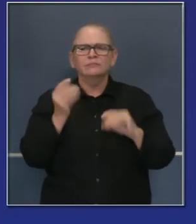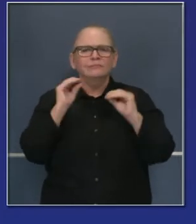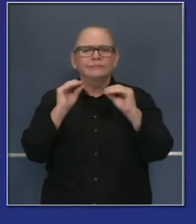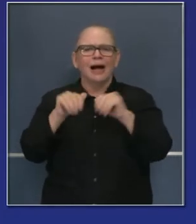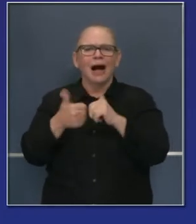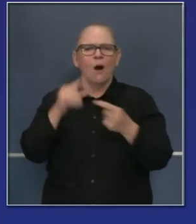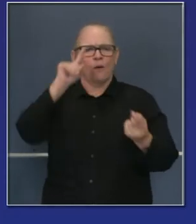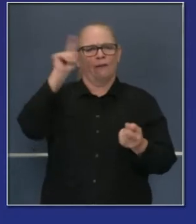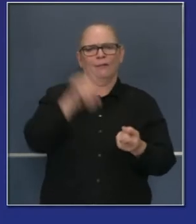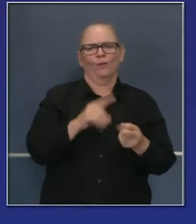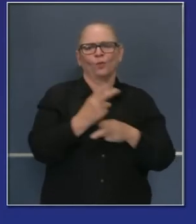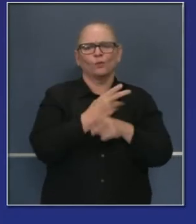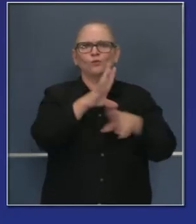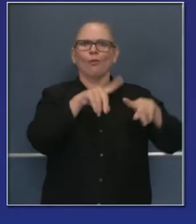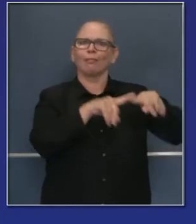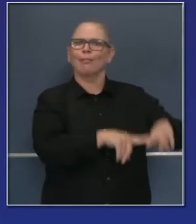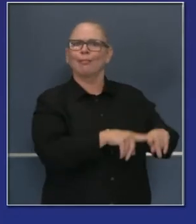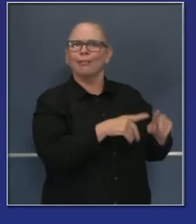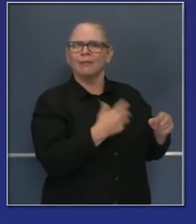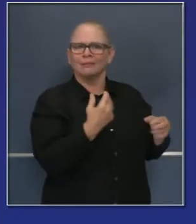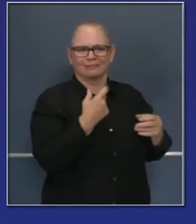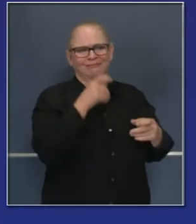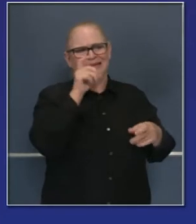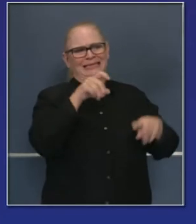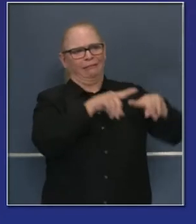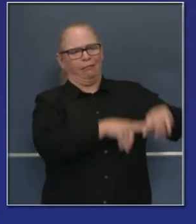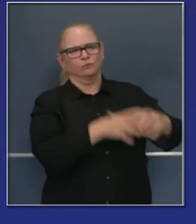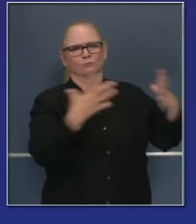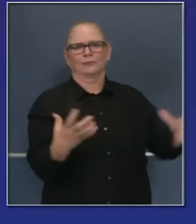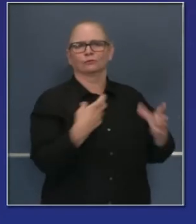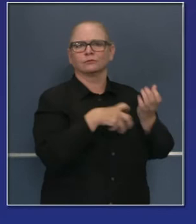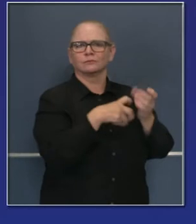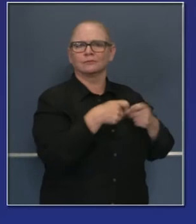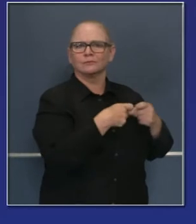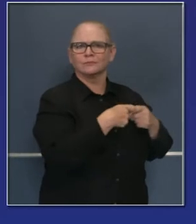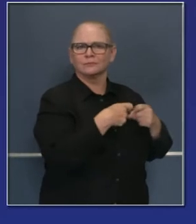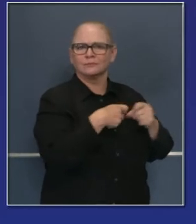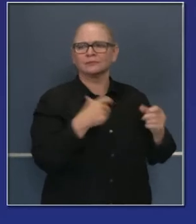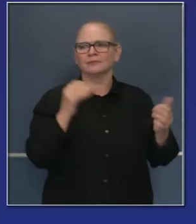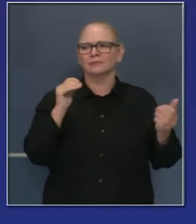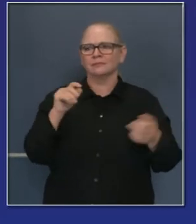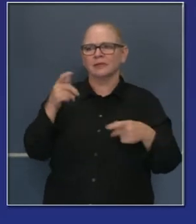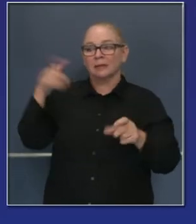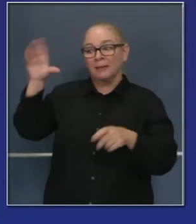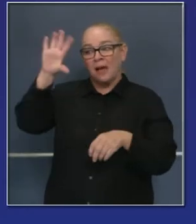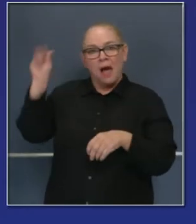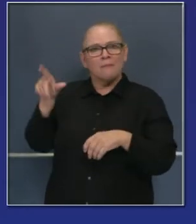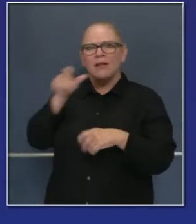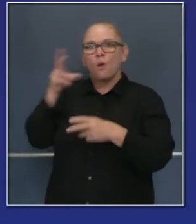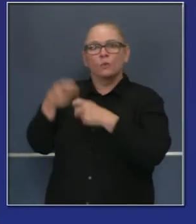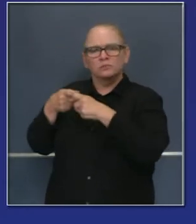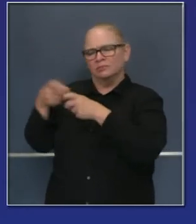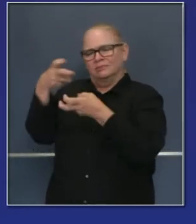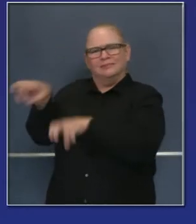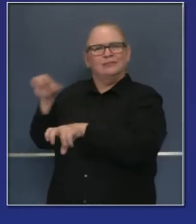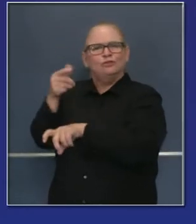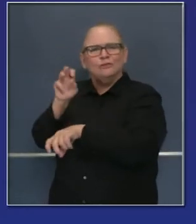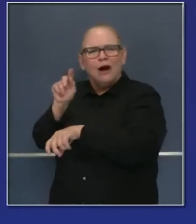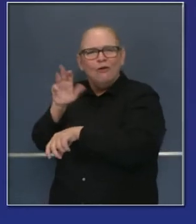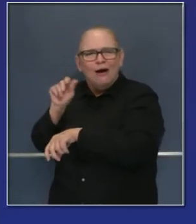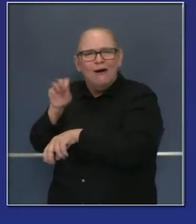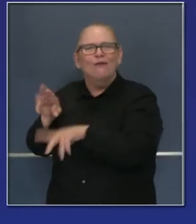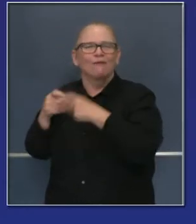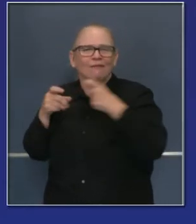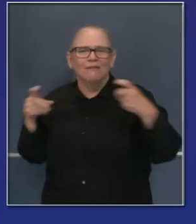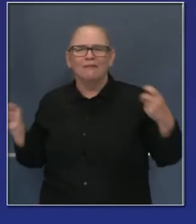estrategias muy seguras para bajar el consumo de energía aquí en el estado de California y también para utilizar